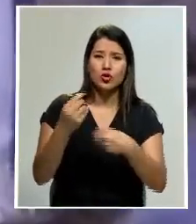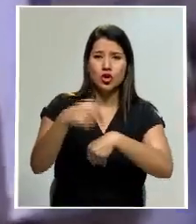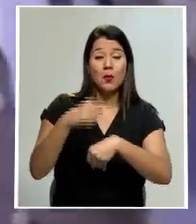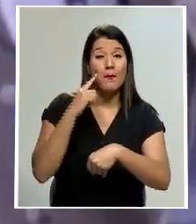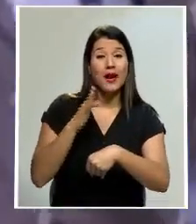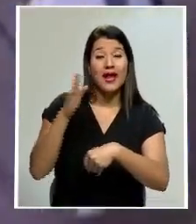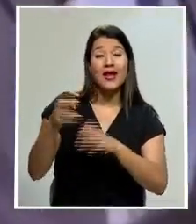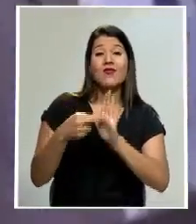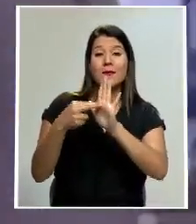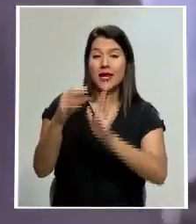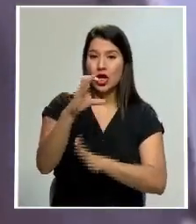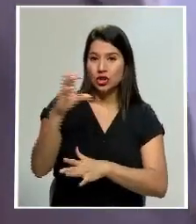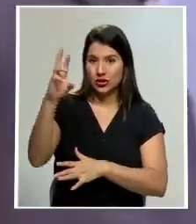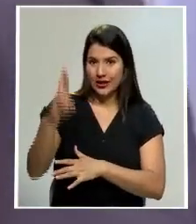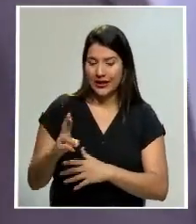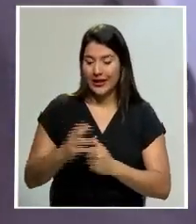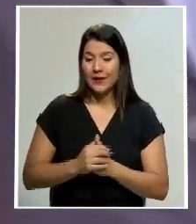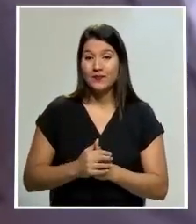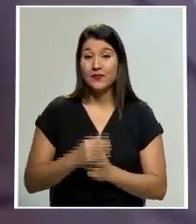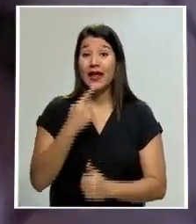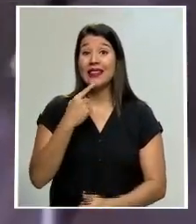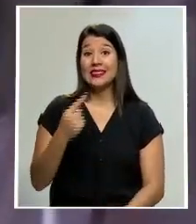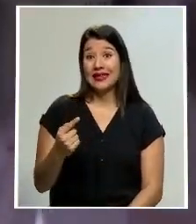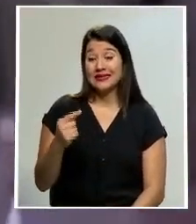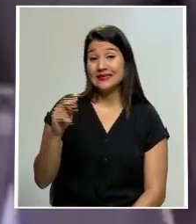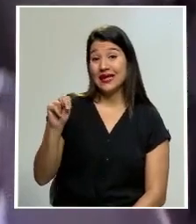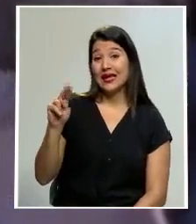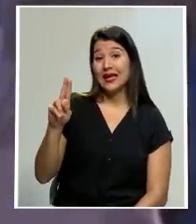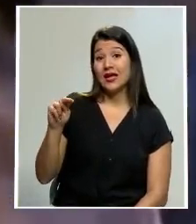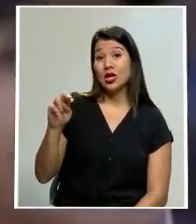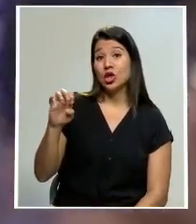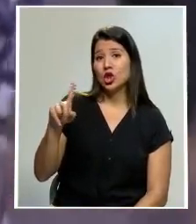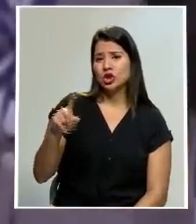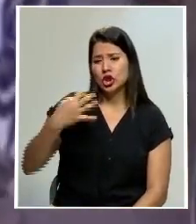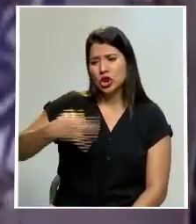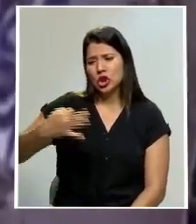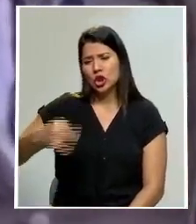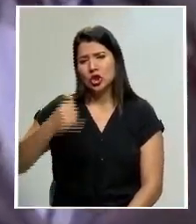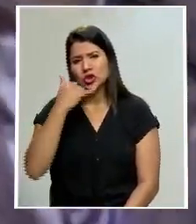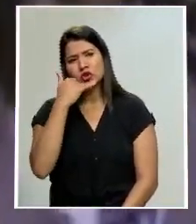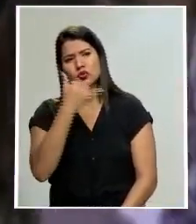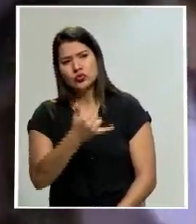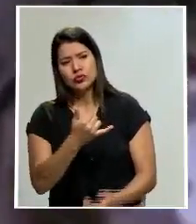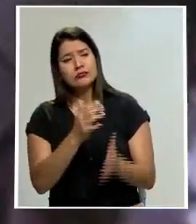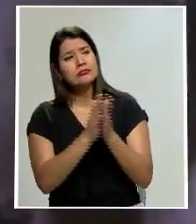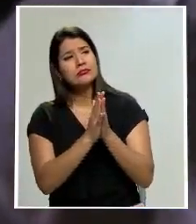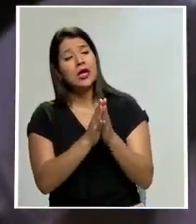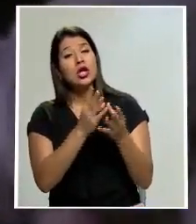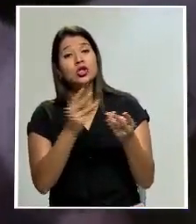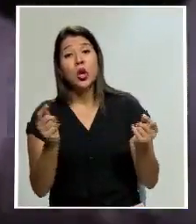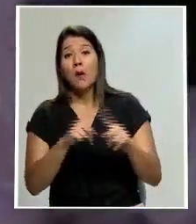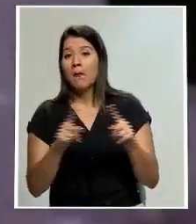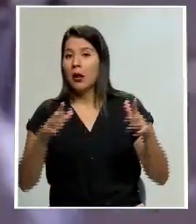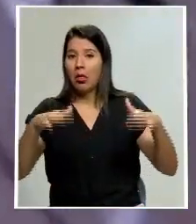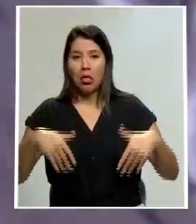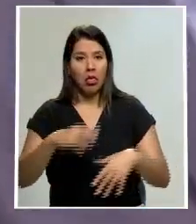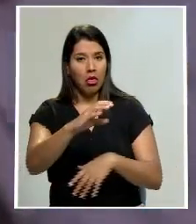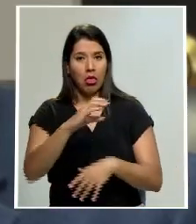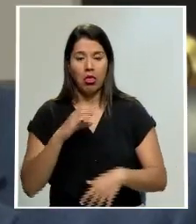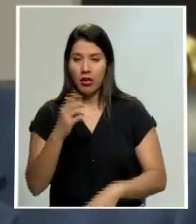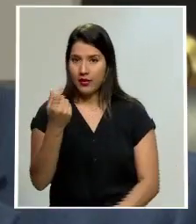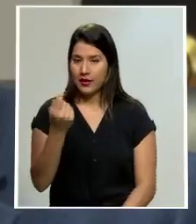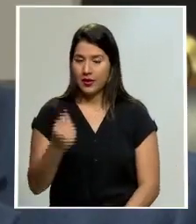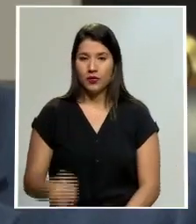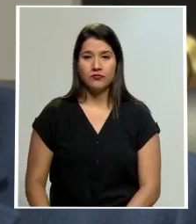competencia deportiva. Según Núñez, aunque se han comunicado diariamente para obtener una solución, el dinero sigue sin ser girado.